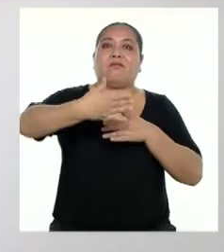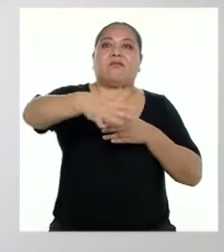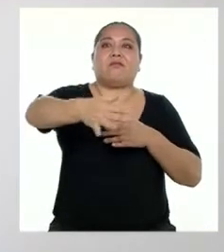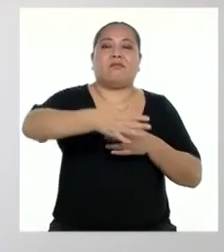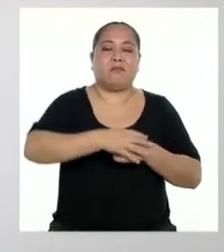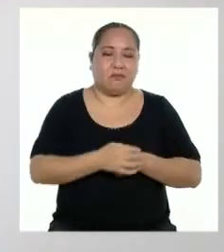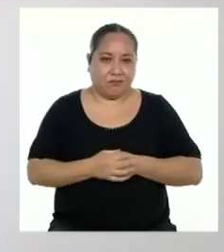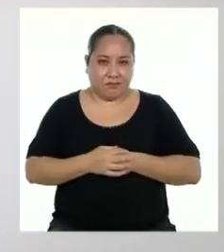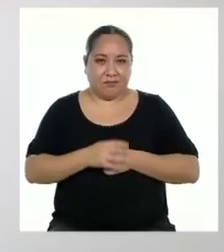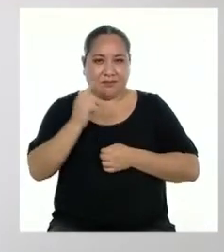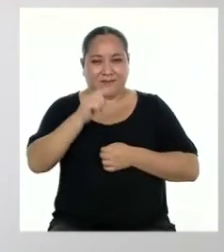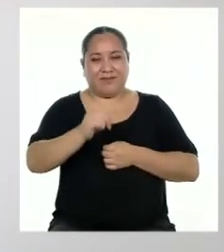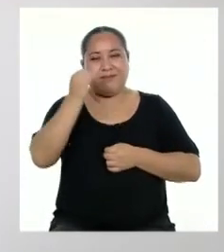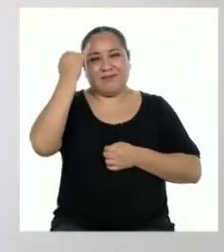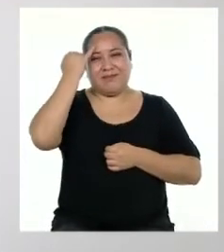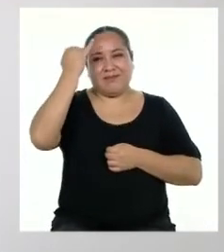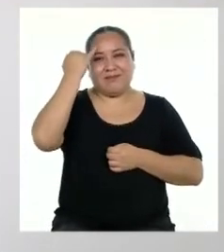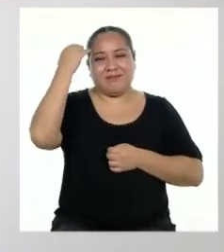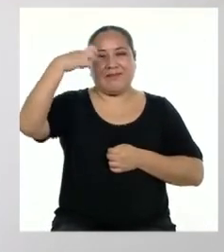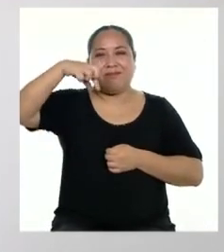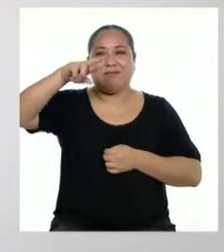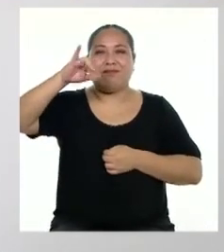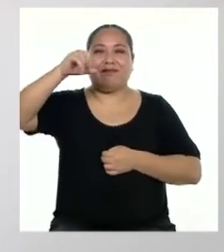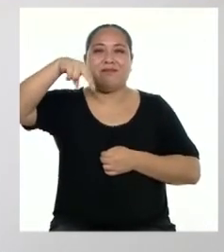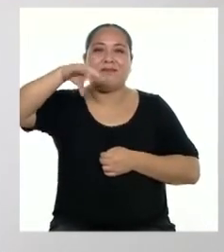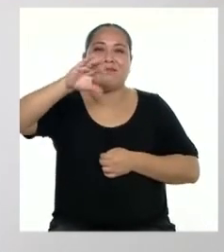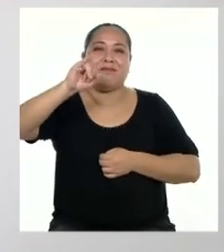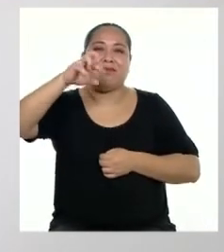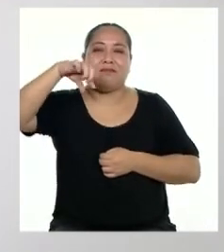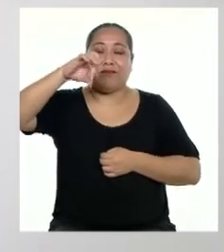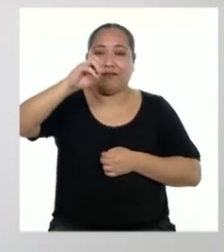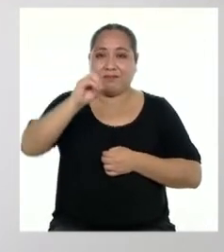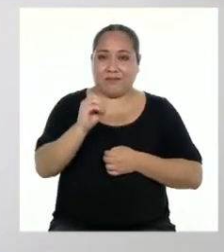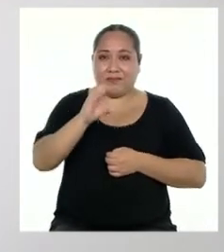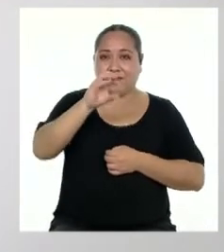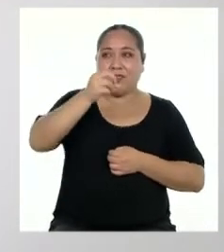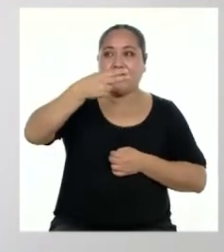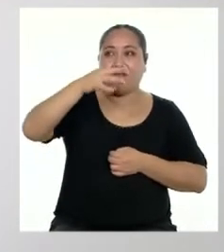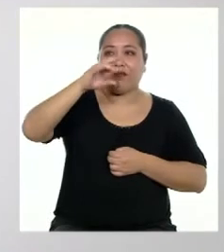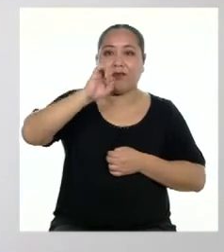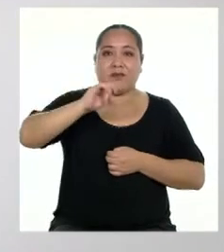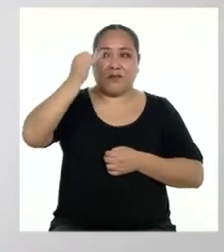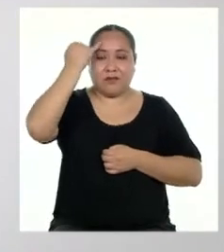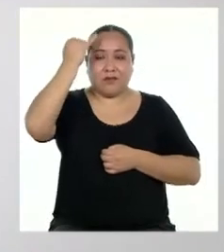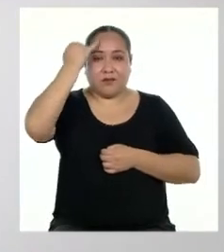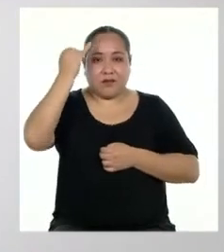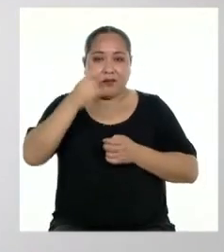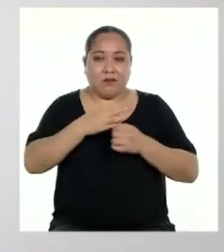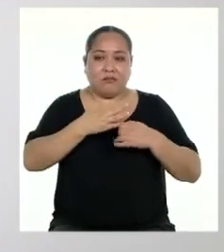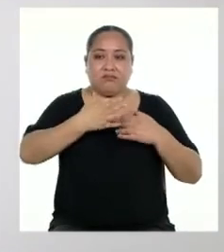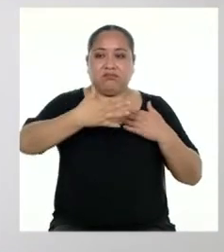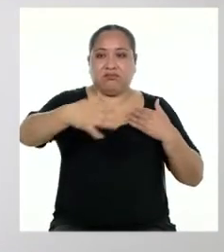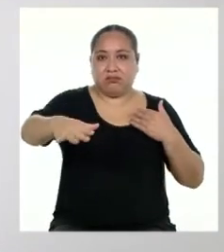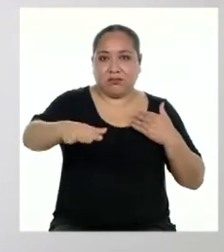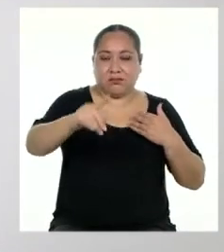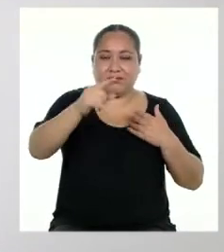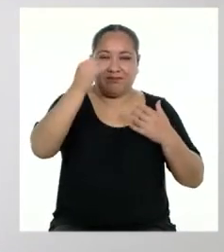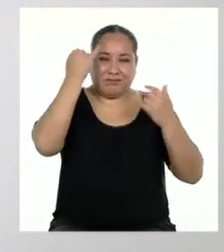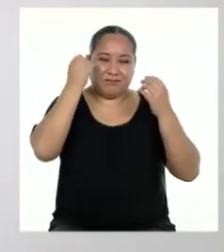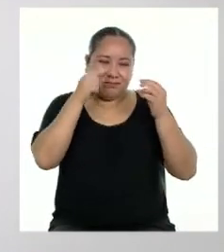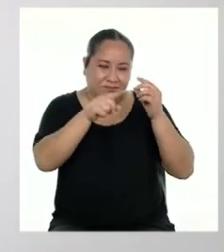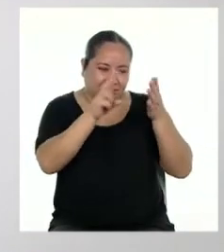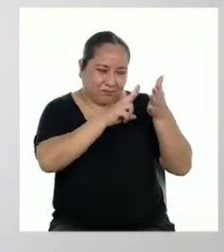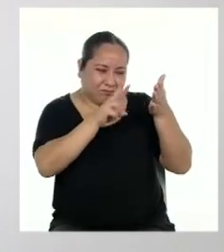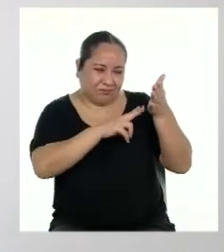llama principio de coherencia. Si nuestras ideas se alejan mucho del tema, entonces el texto no tendrá sentido